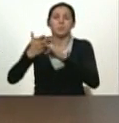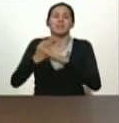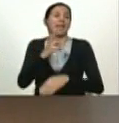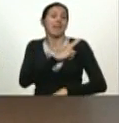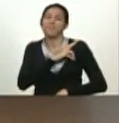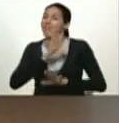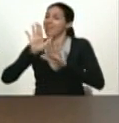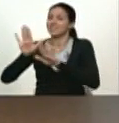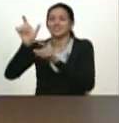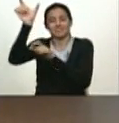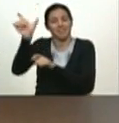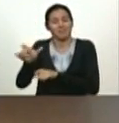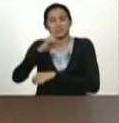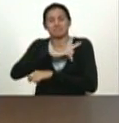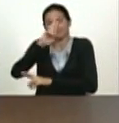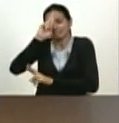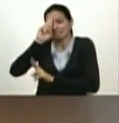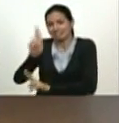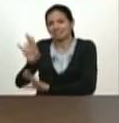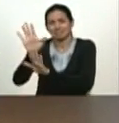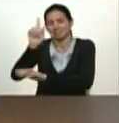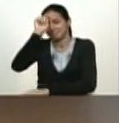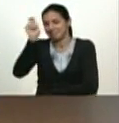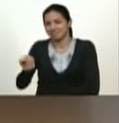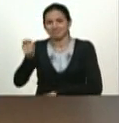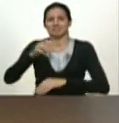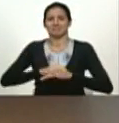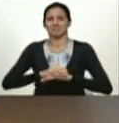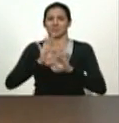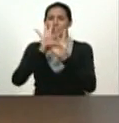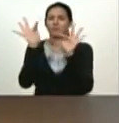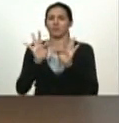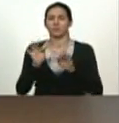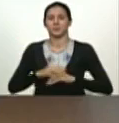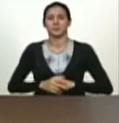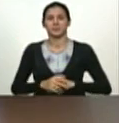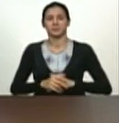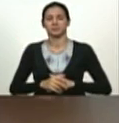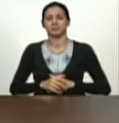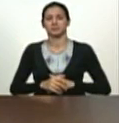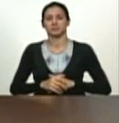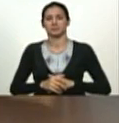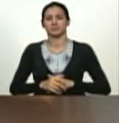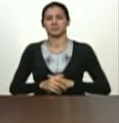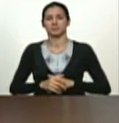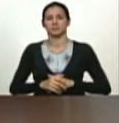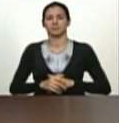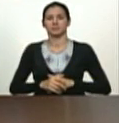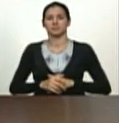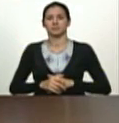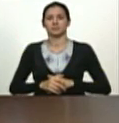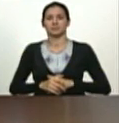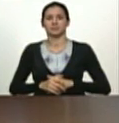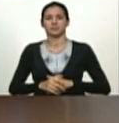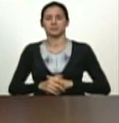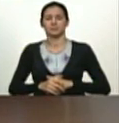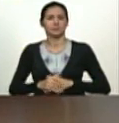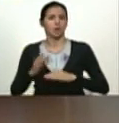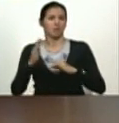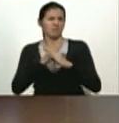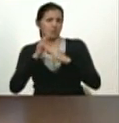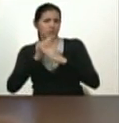jefe coordinador con los mejores métodos no tengan no tengan miedo de tener diferencias de criterio